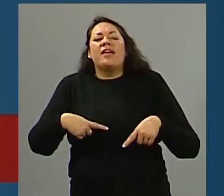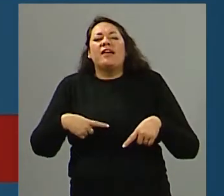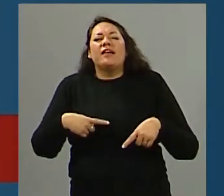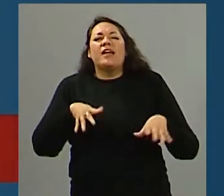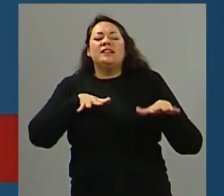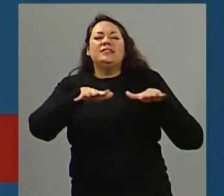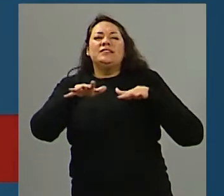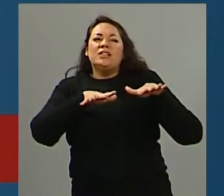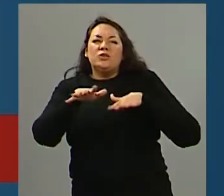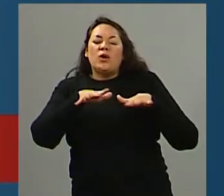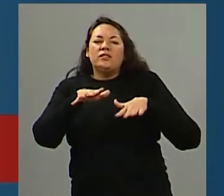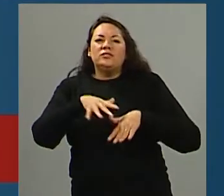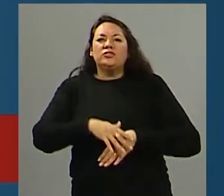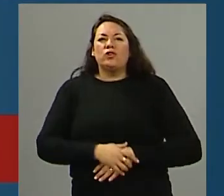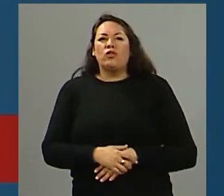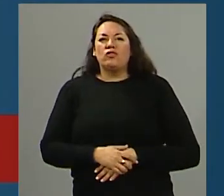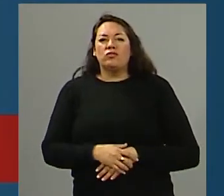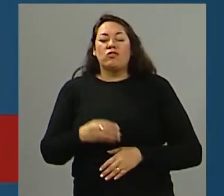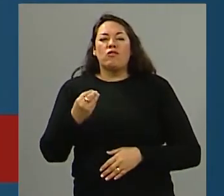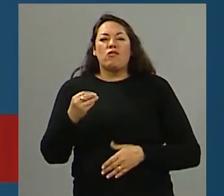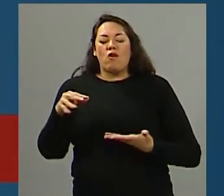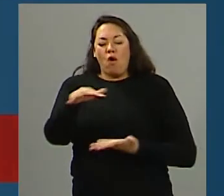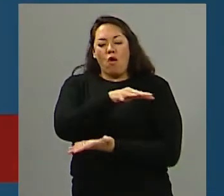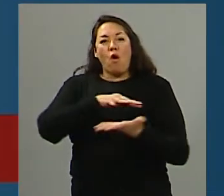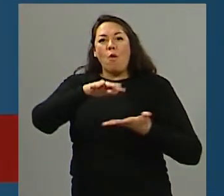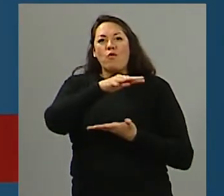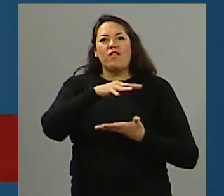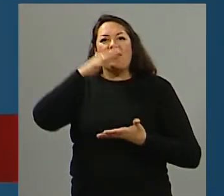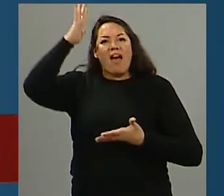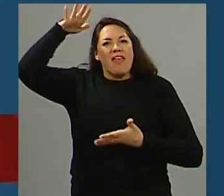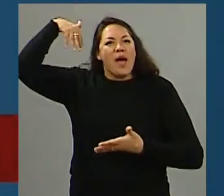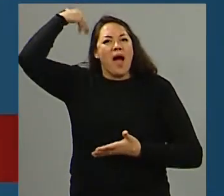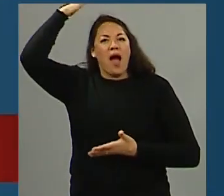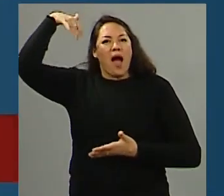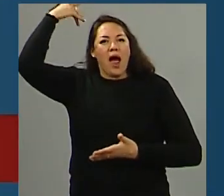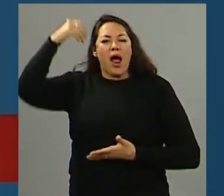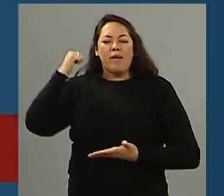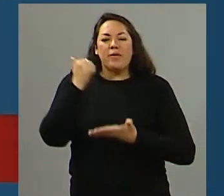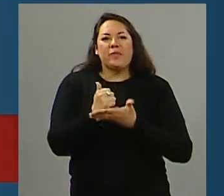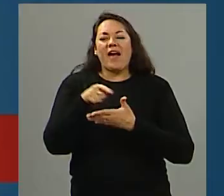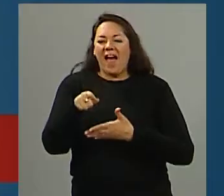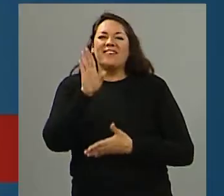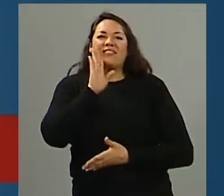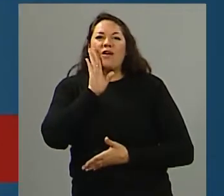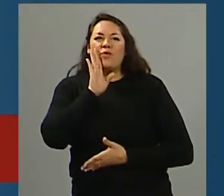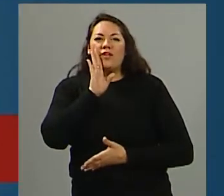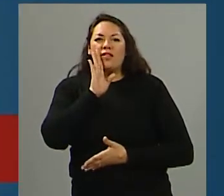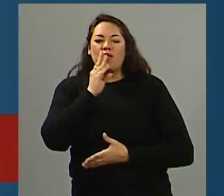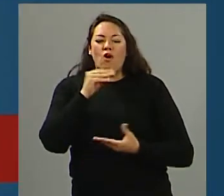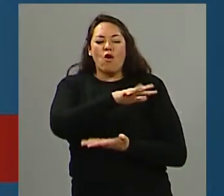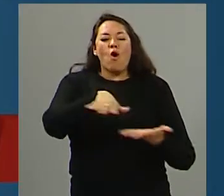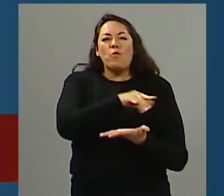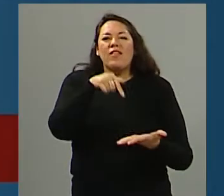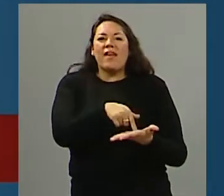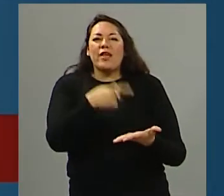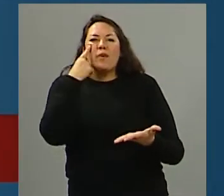la comunidad árabe en Estados Unidos a partir de los atentados, ¿no? Y después de que se